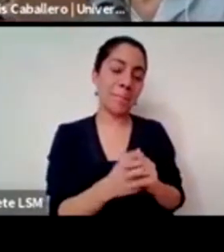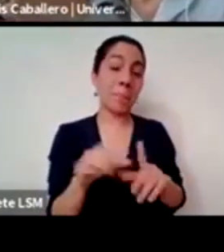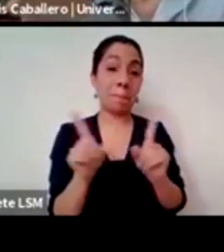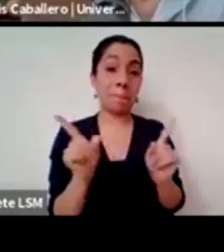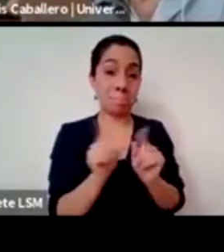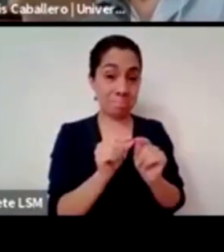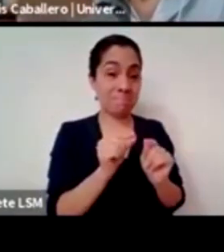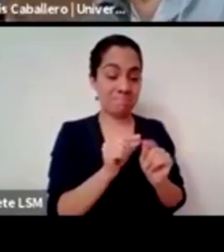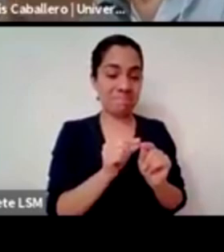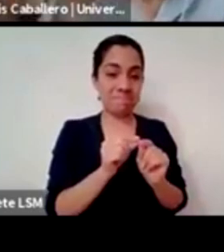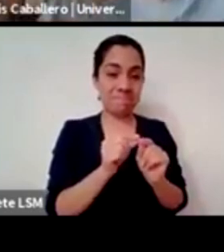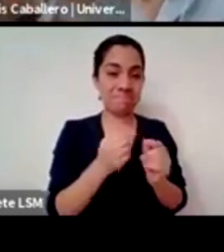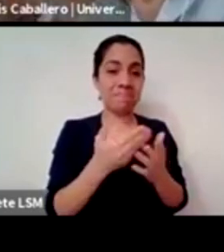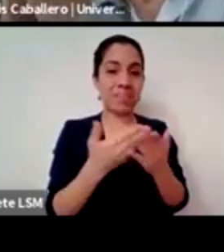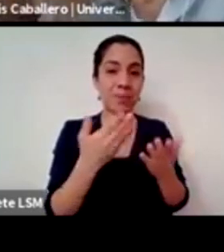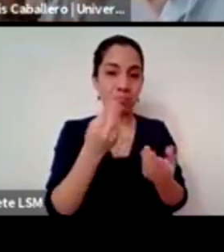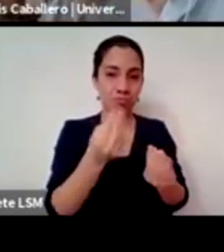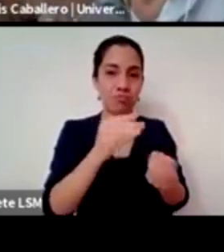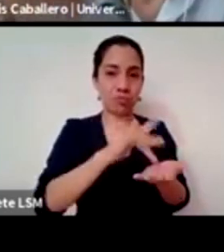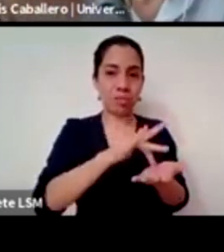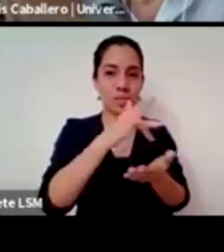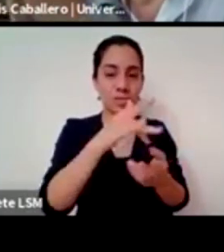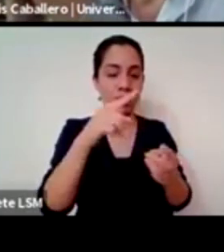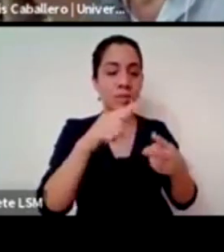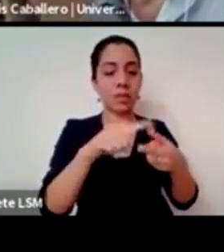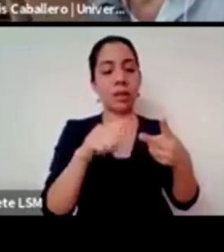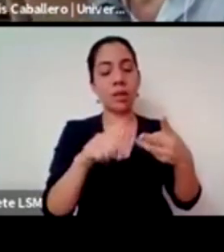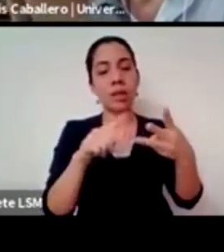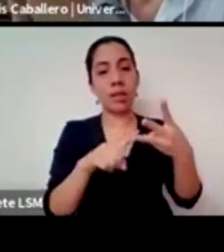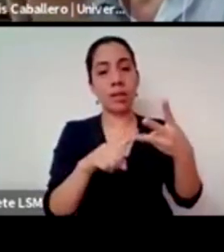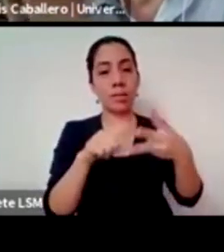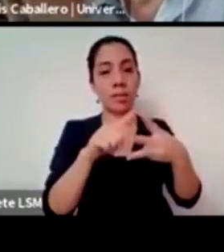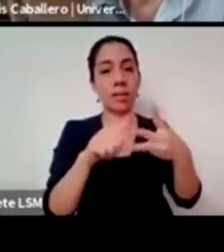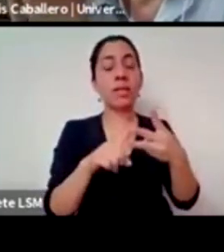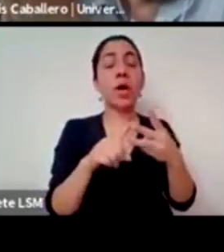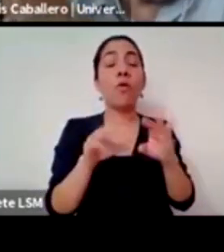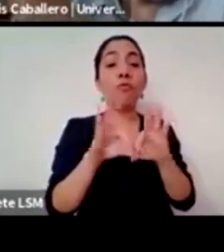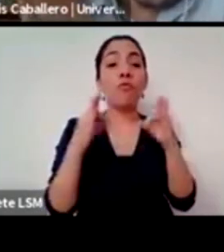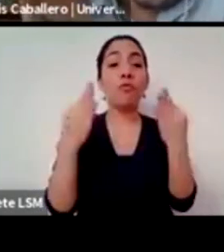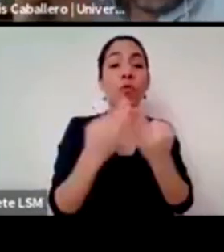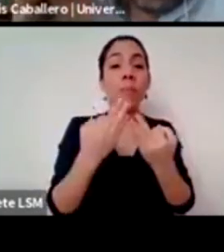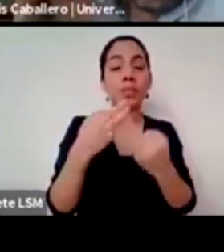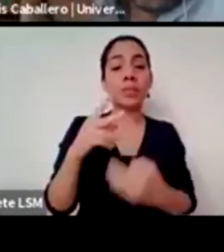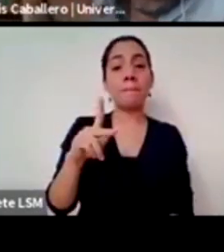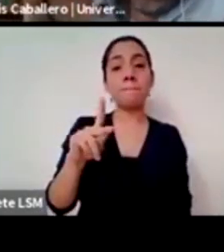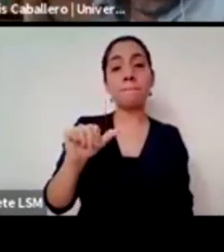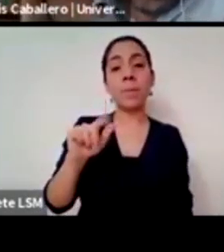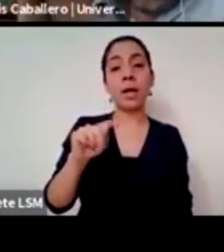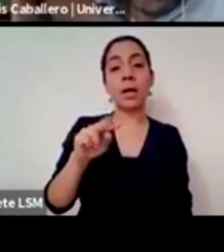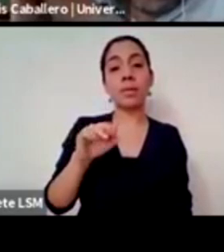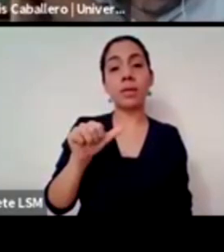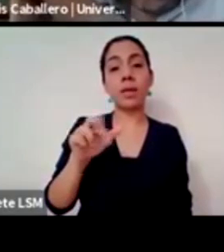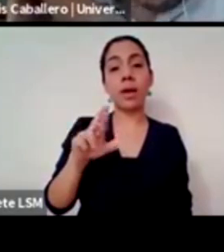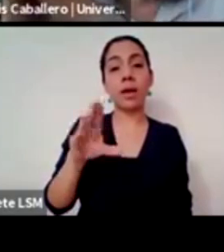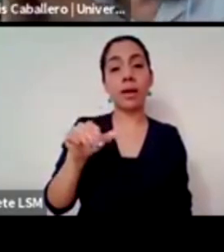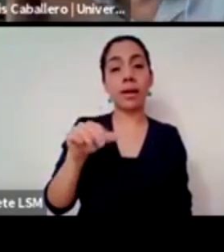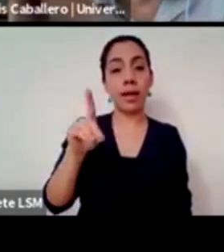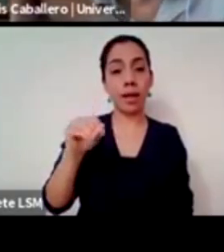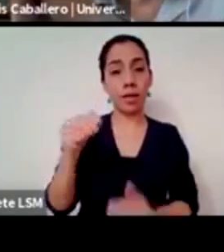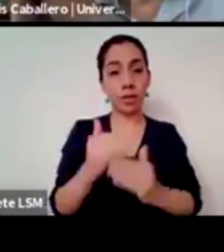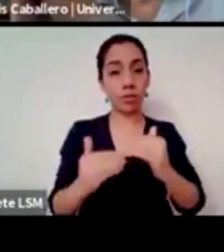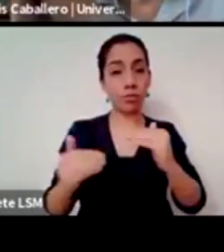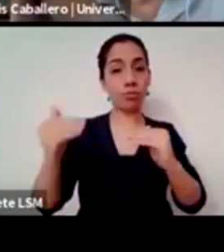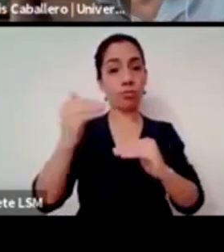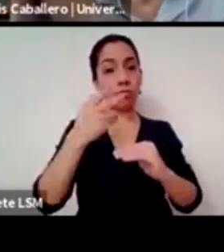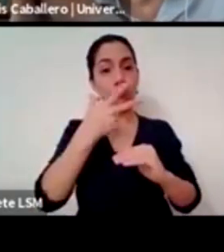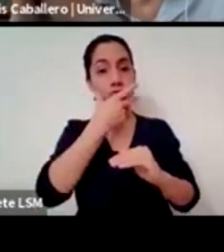grandes ejes que no voy a repetir pero estuvieron clarísimos de cómo el patriarcado pues se ha llevado también con con las religiones y